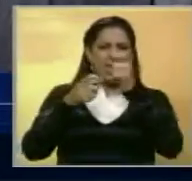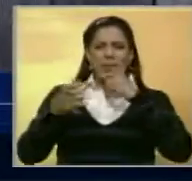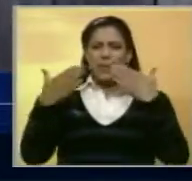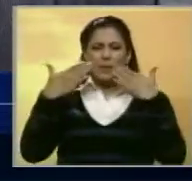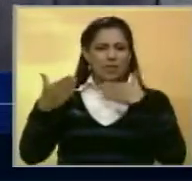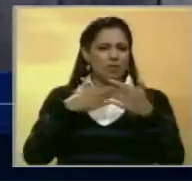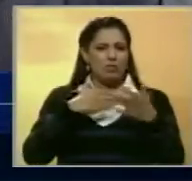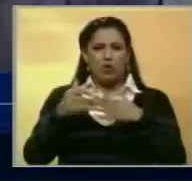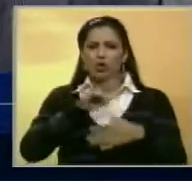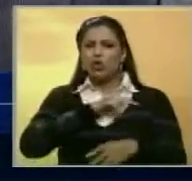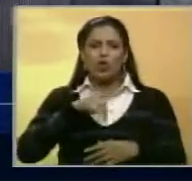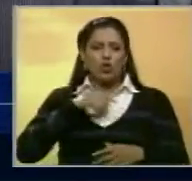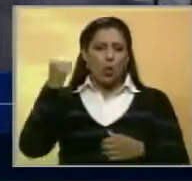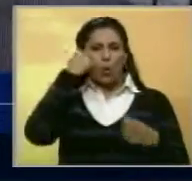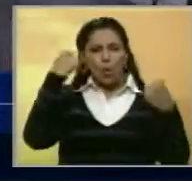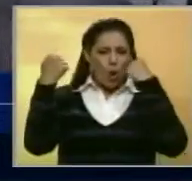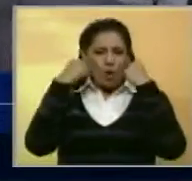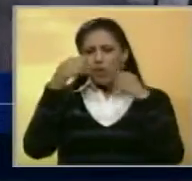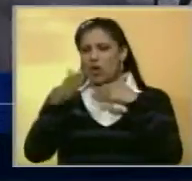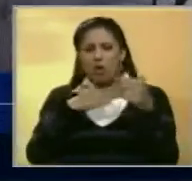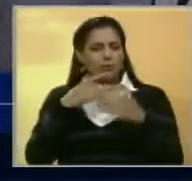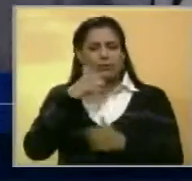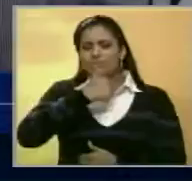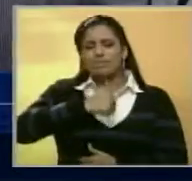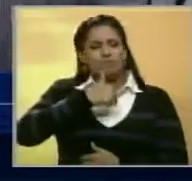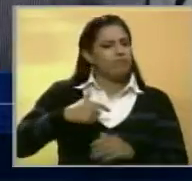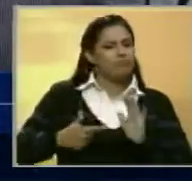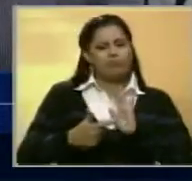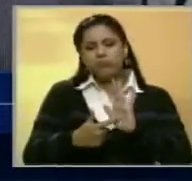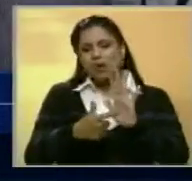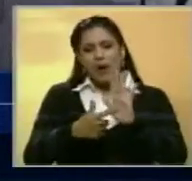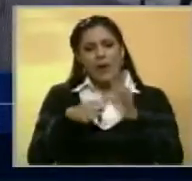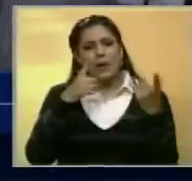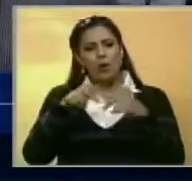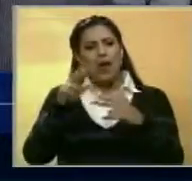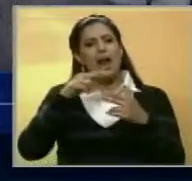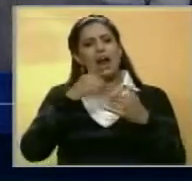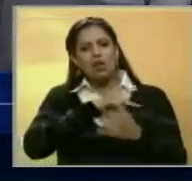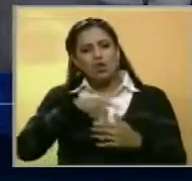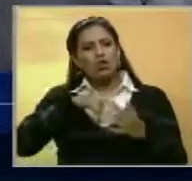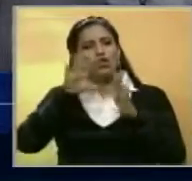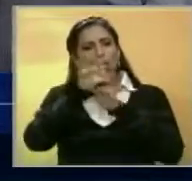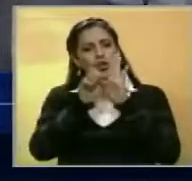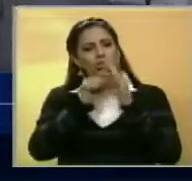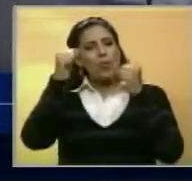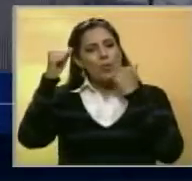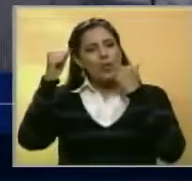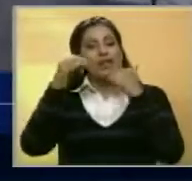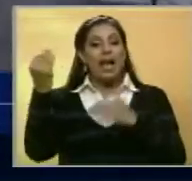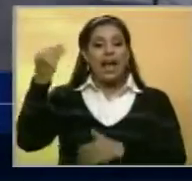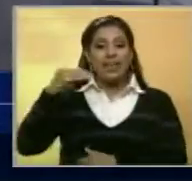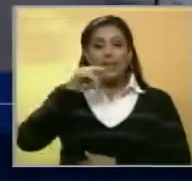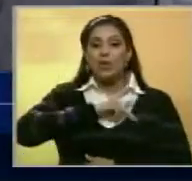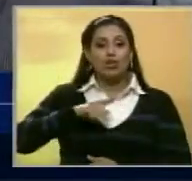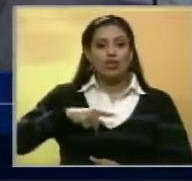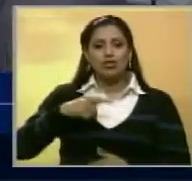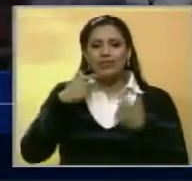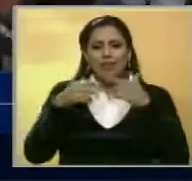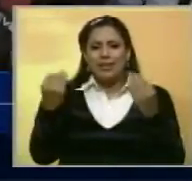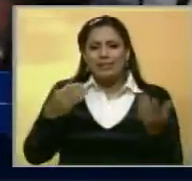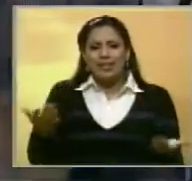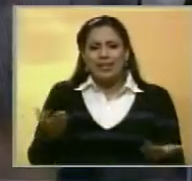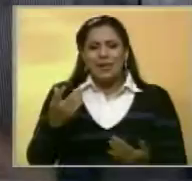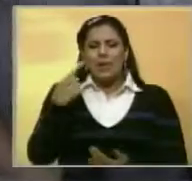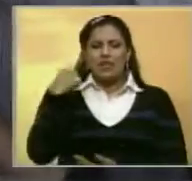pimienta, a pesar de que ya fuimos golpeados, nada nos va a sacar de la manifestación pacífica y constitucional, porque además ya no tenemos nada que perder.